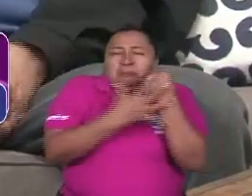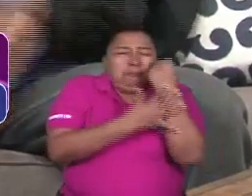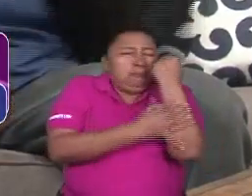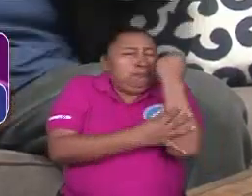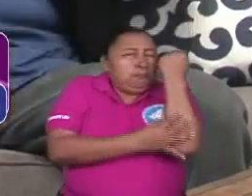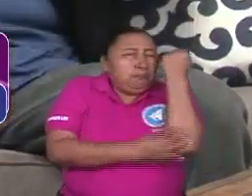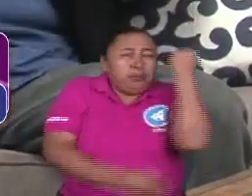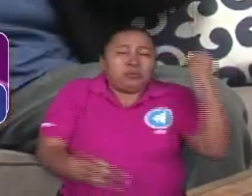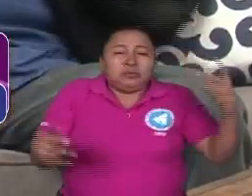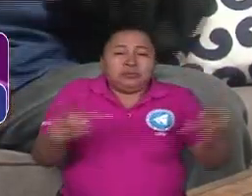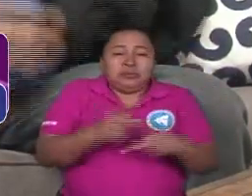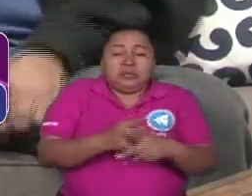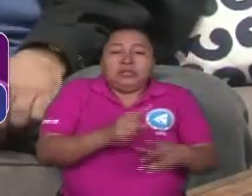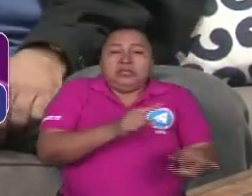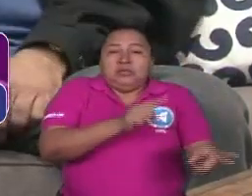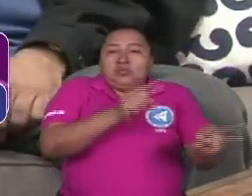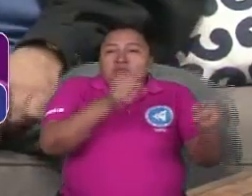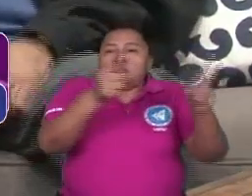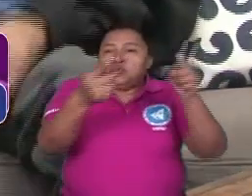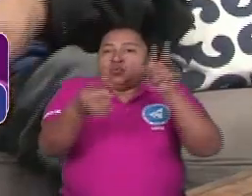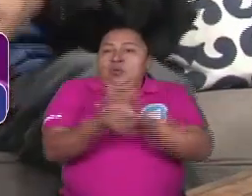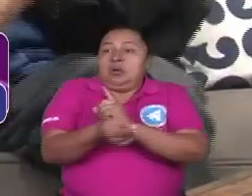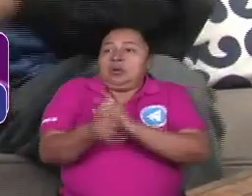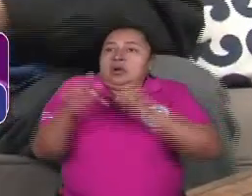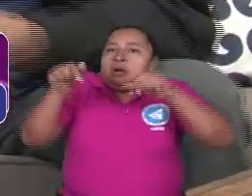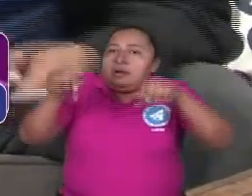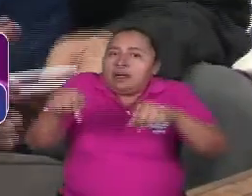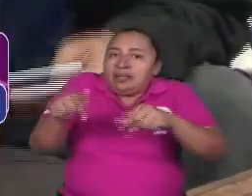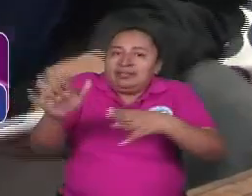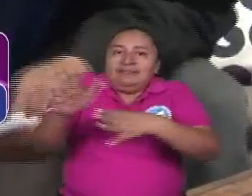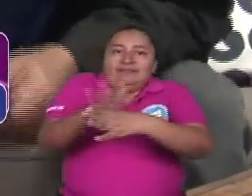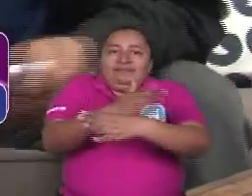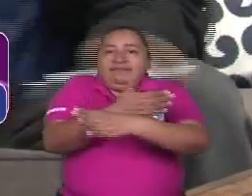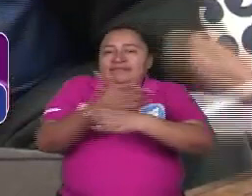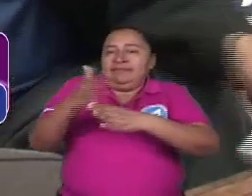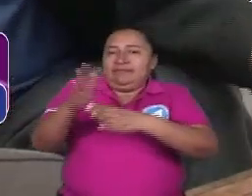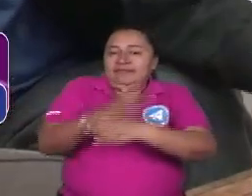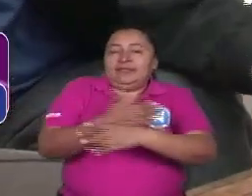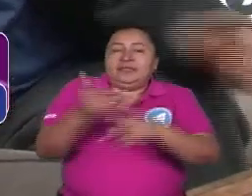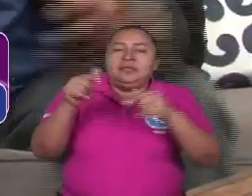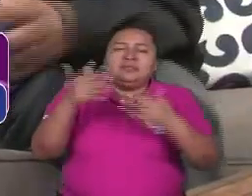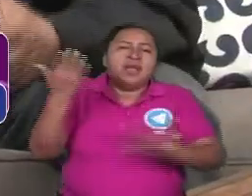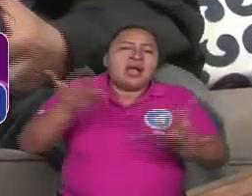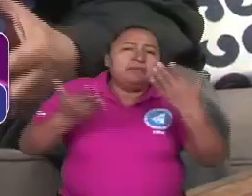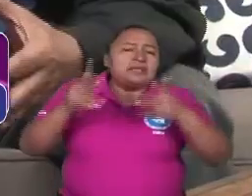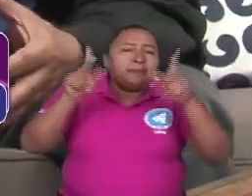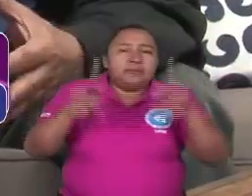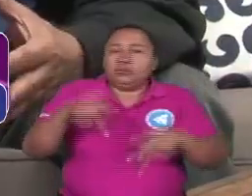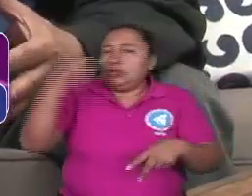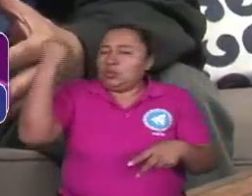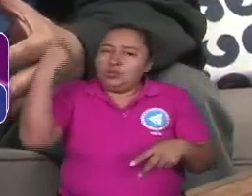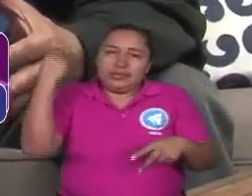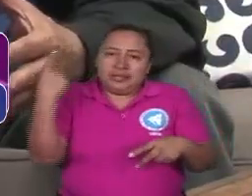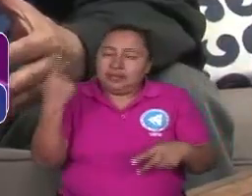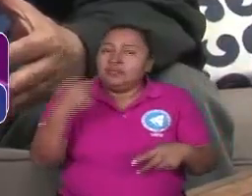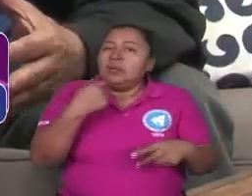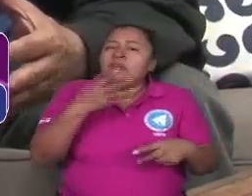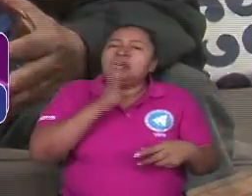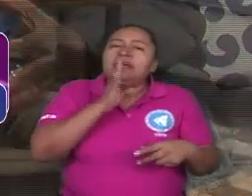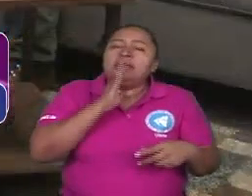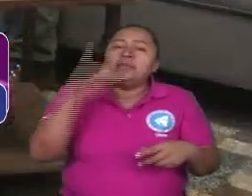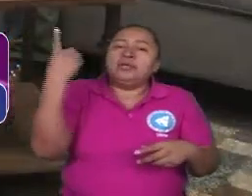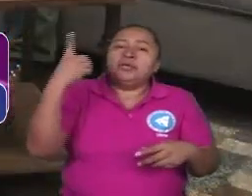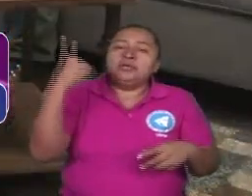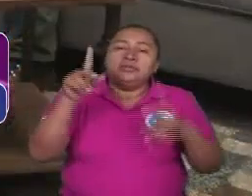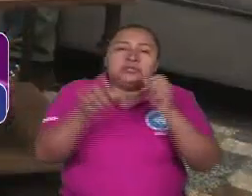absoluta, era la conquista del cielo, haber conquistado, porque era... A veces la gente no entiende, porque cuando se habla de los derechos de